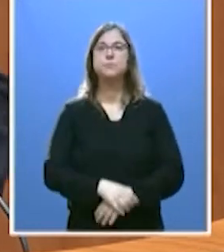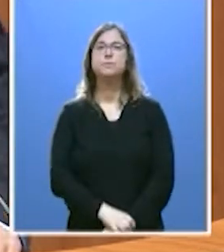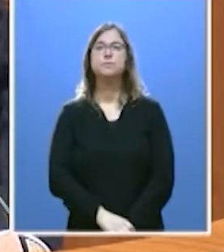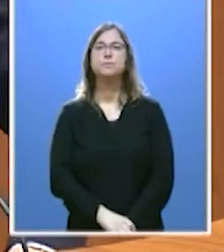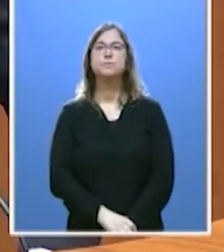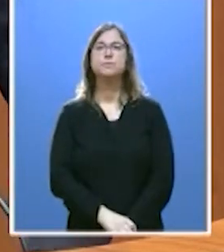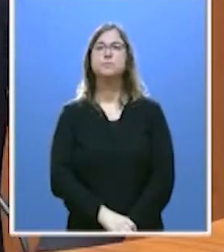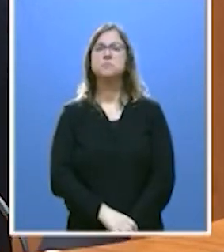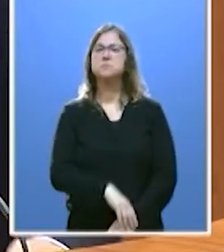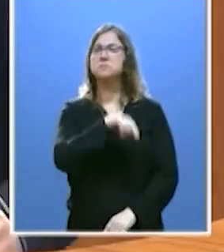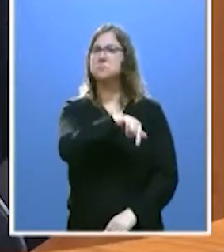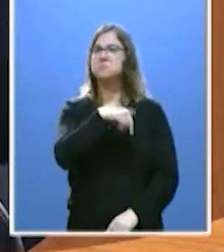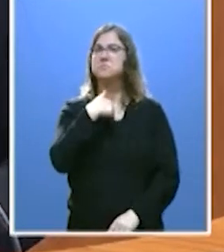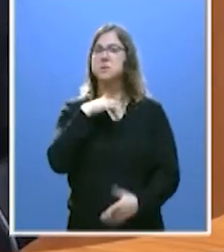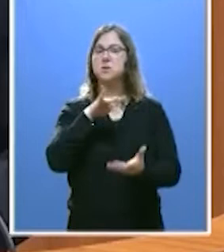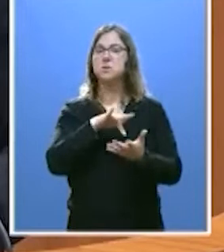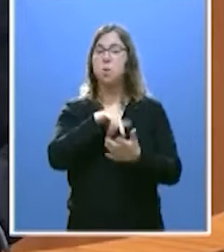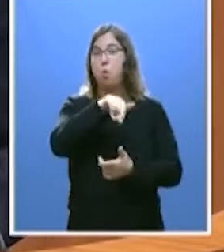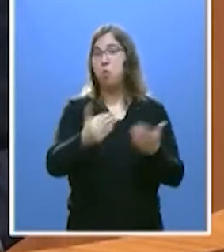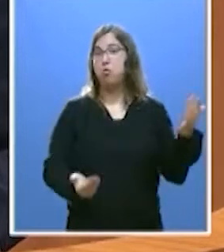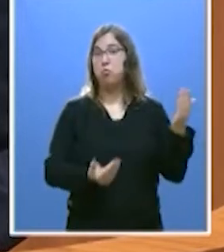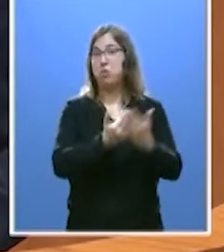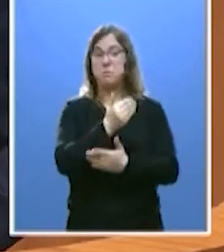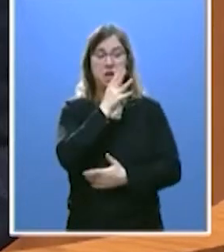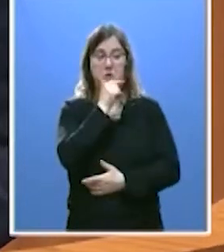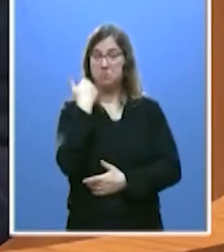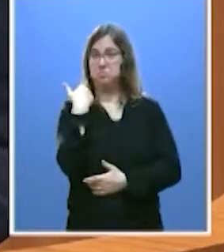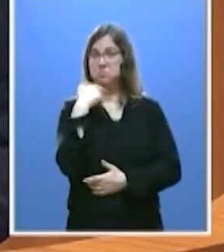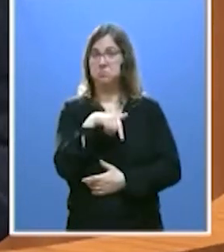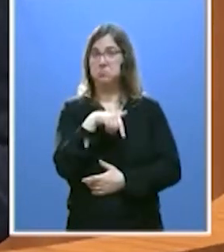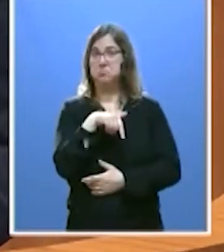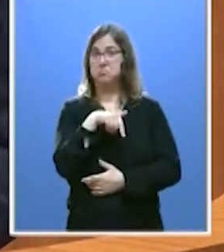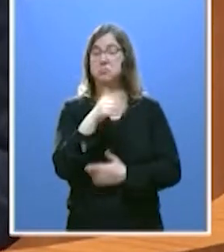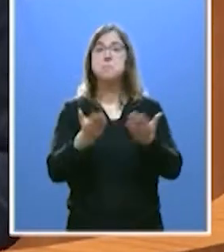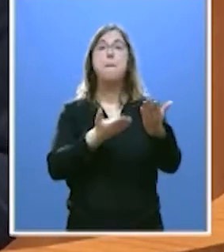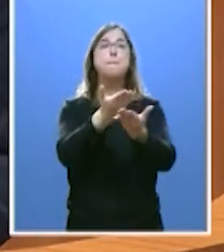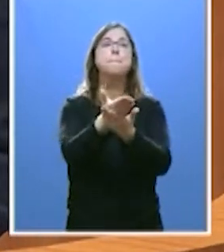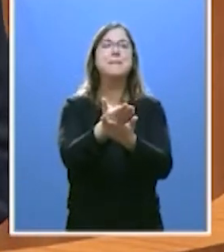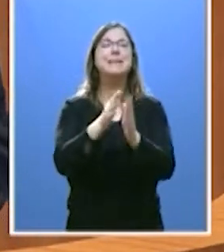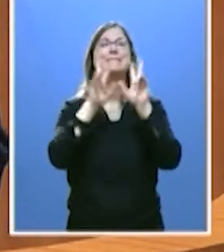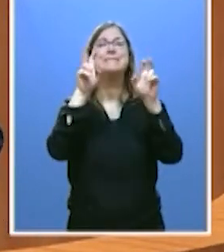Se ha apelado aquí, esta mañana, ahora mismo, al interés general.